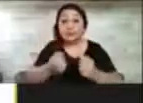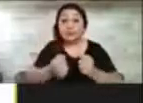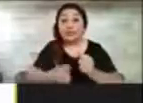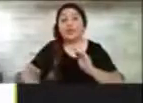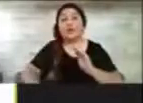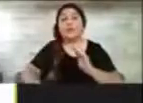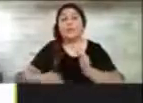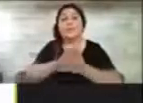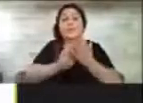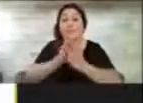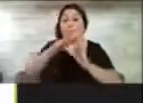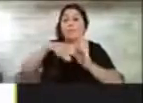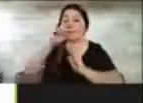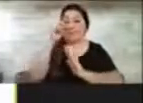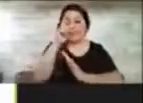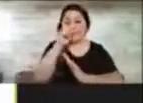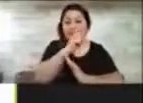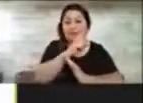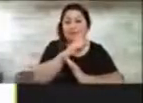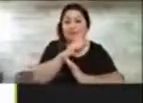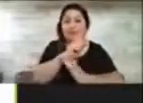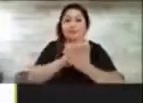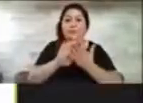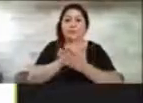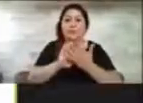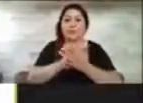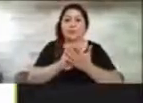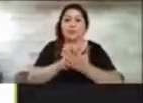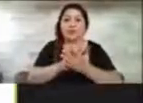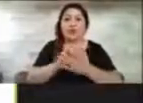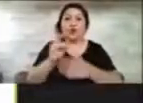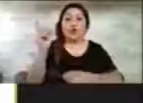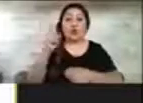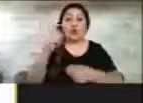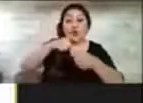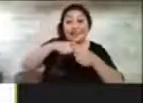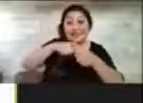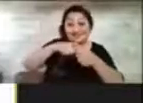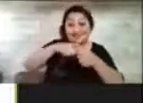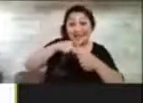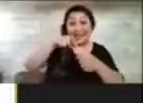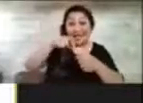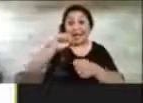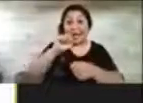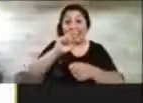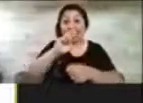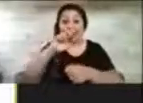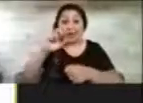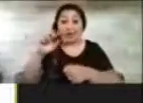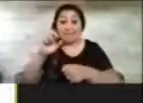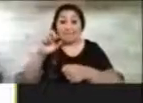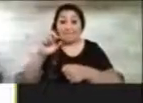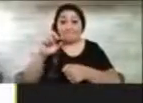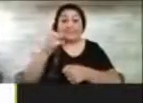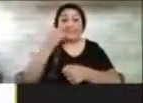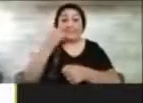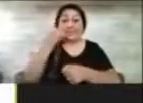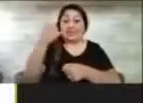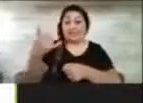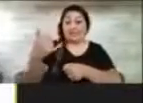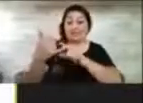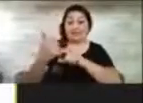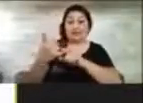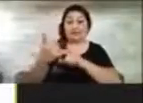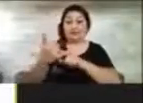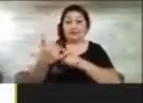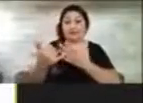complejas. Puedo, en primer lugar, conectar o desconectar esta app del teléfono, porque acuérdense que una vez que está conectada, esta app no hay nada